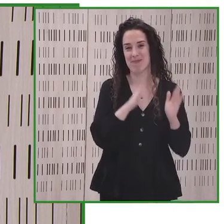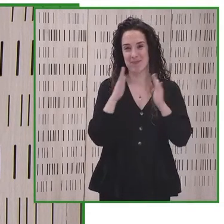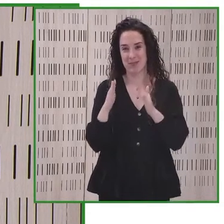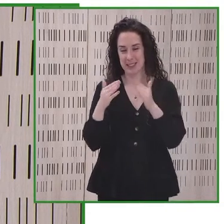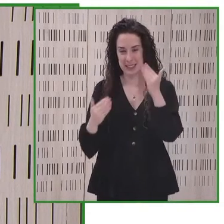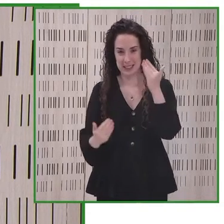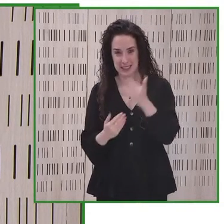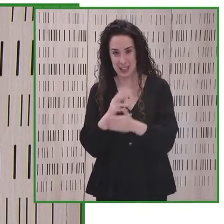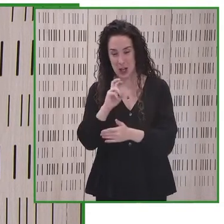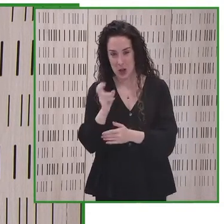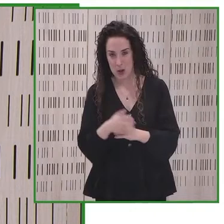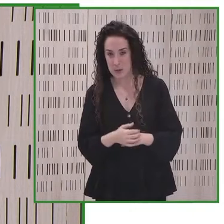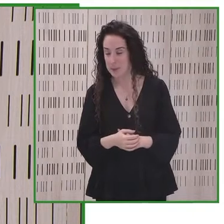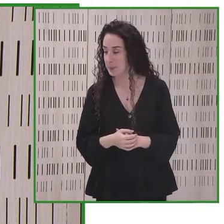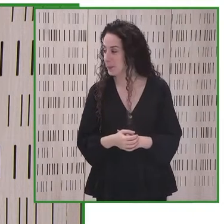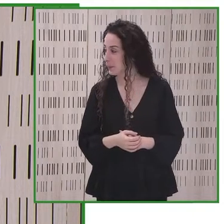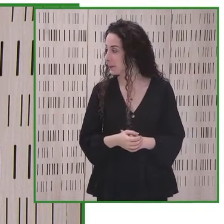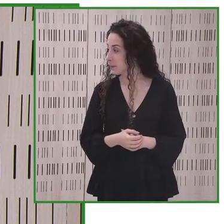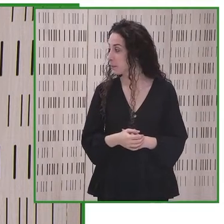esto invitamos